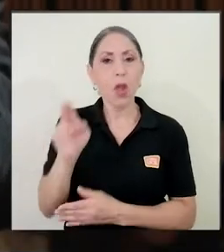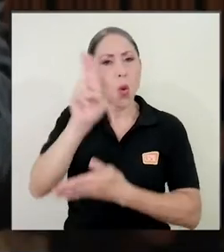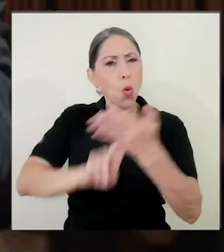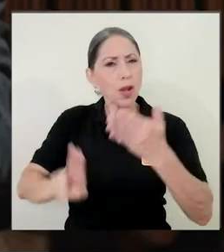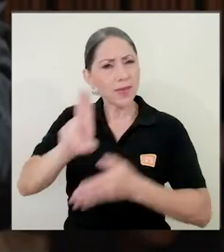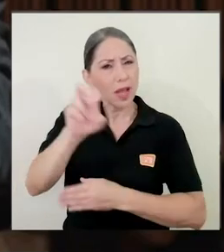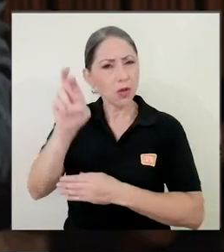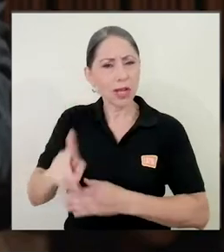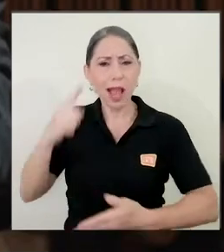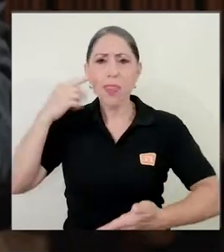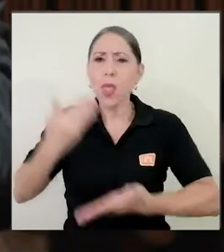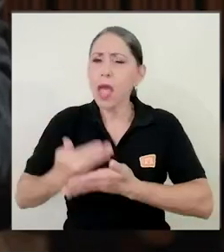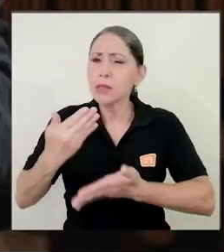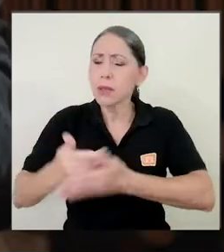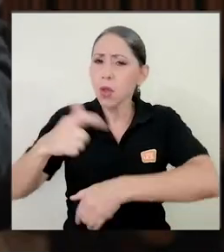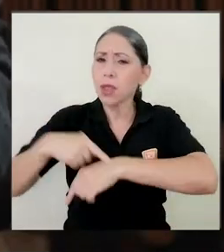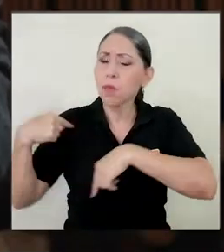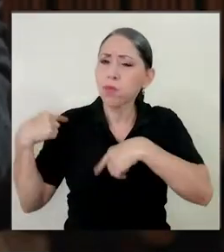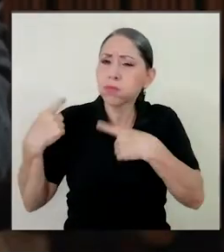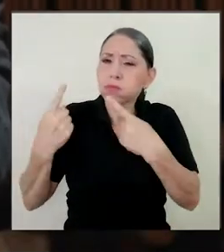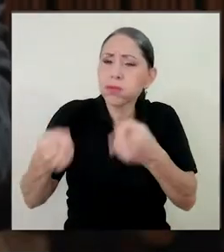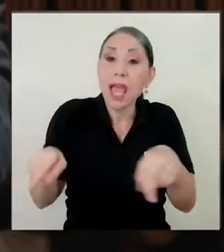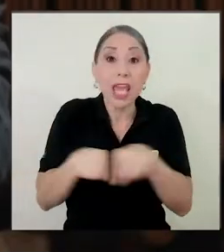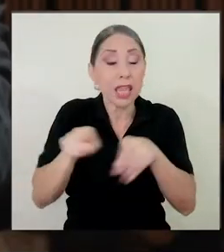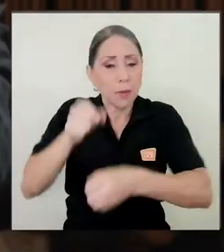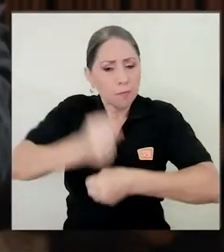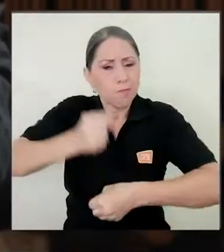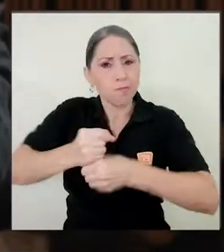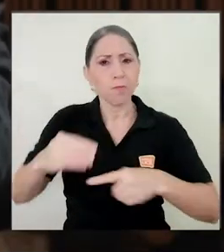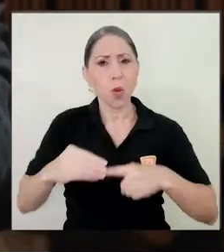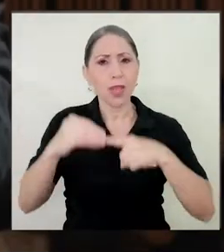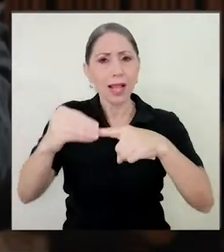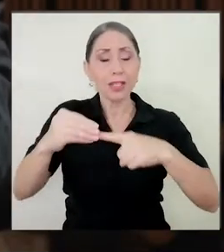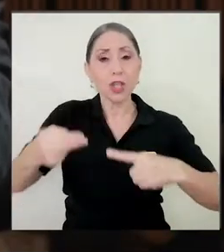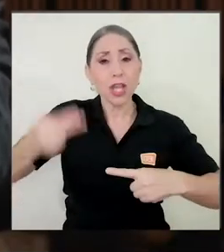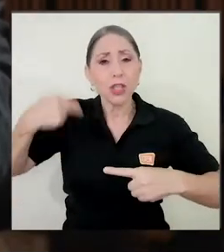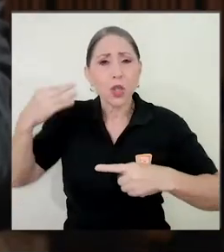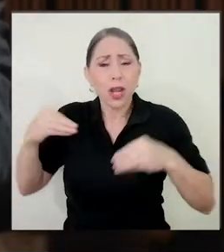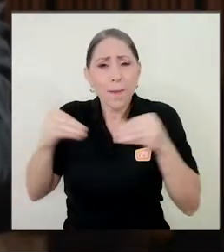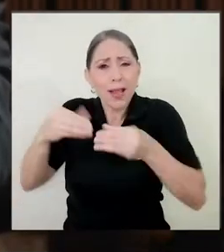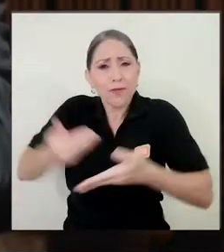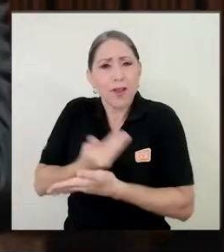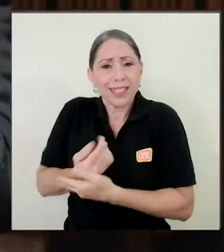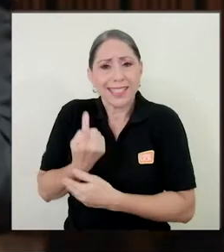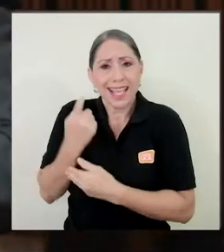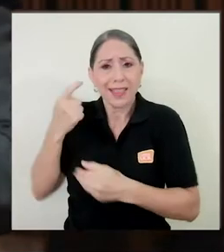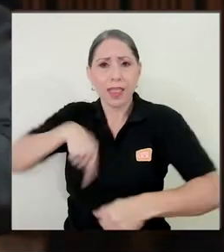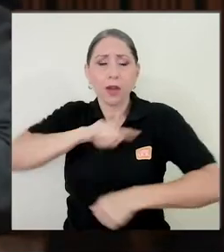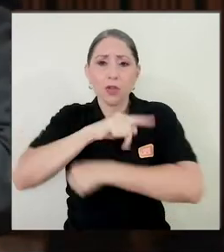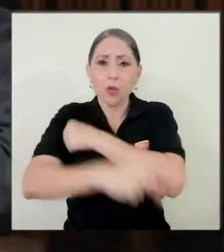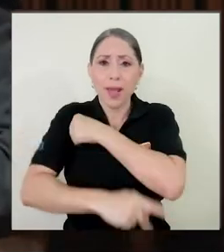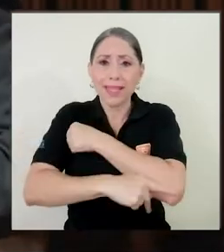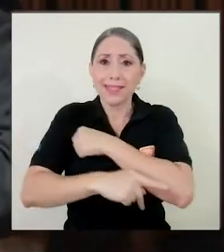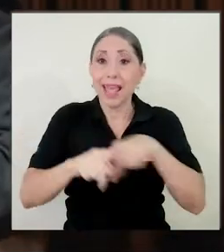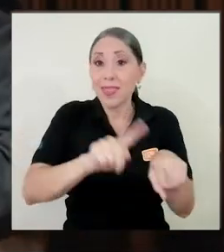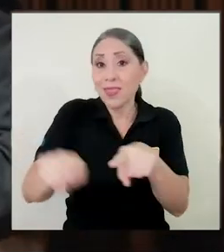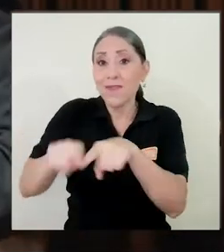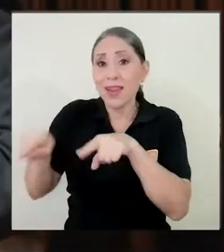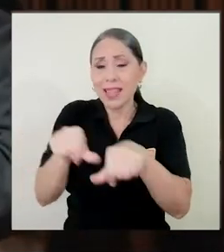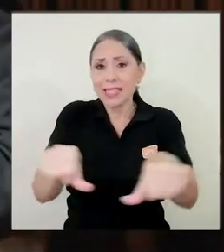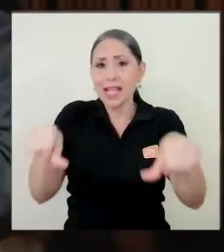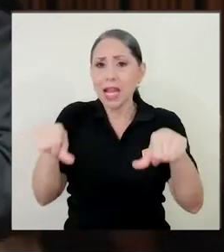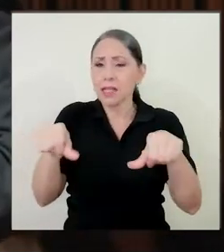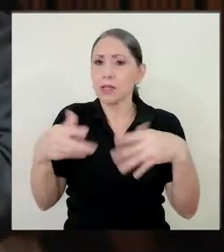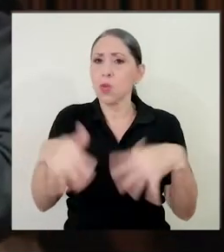tiempo y a la vez es protagonista de la historia más reciente de nuestro país. Desde sus campos se han gestado importantes